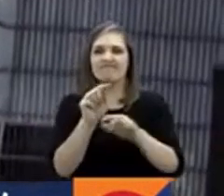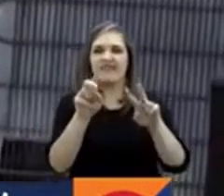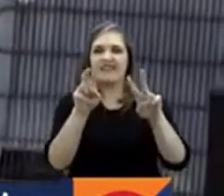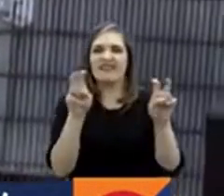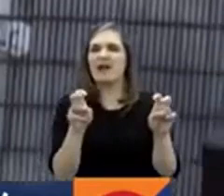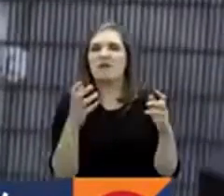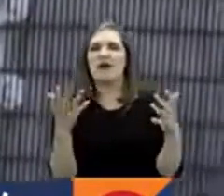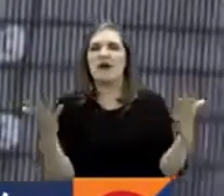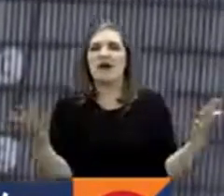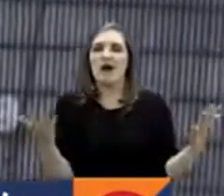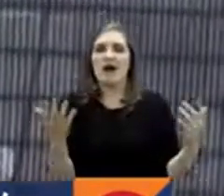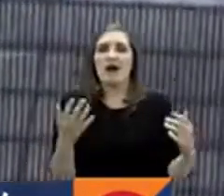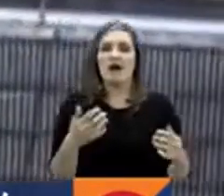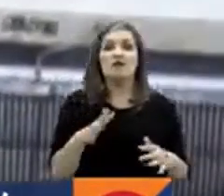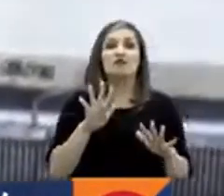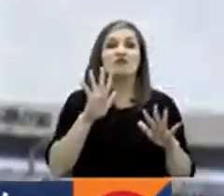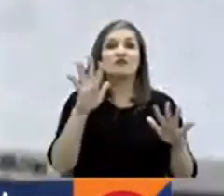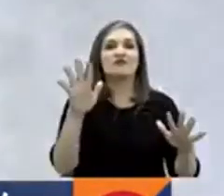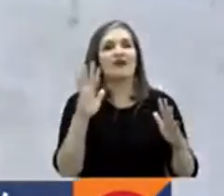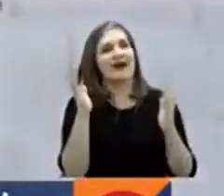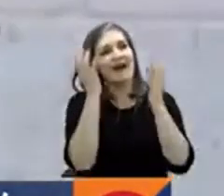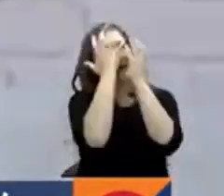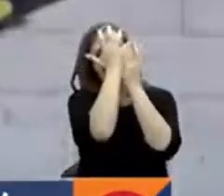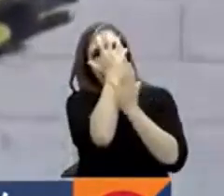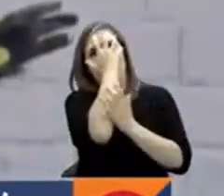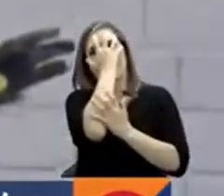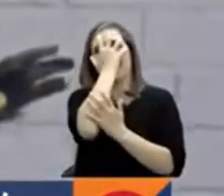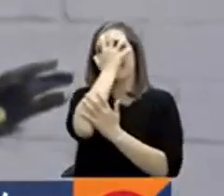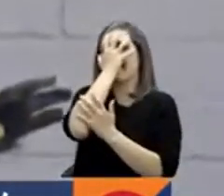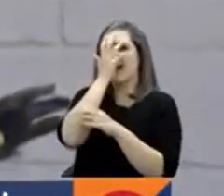titulado Máscara de San Valentín.